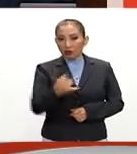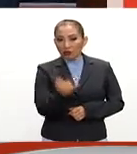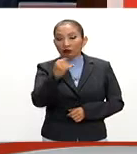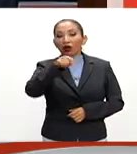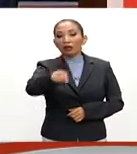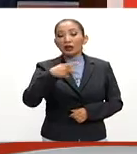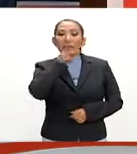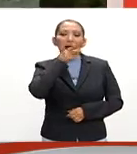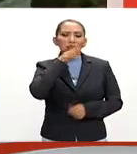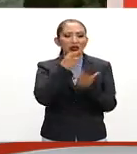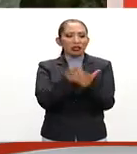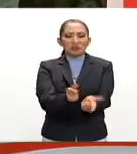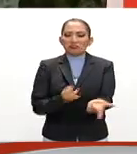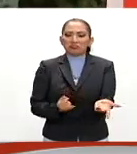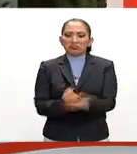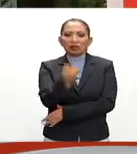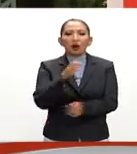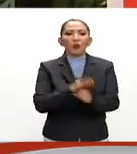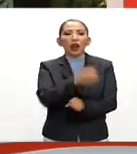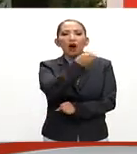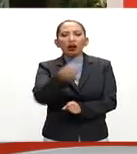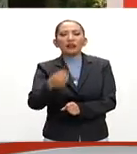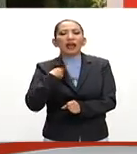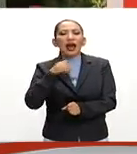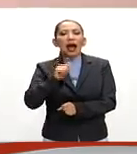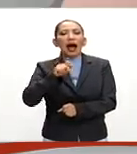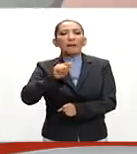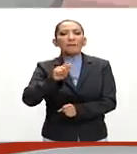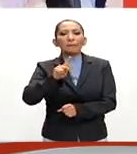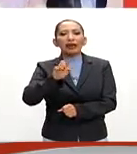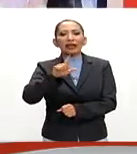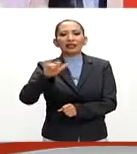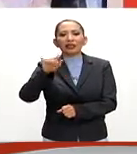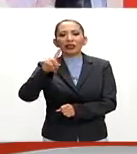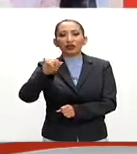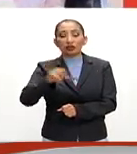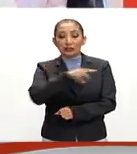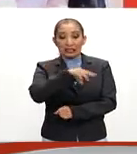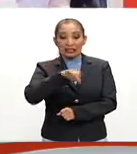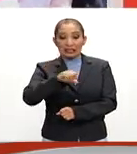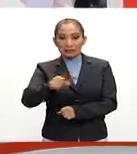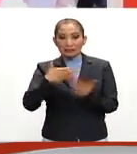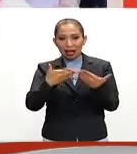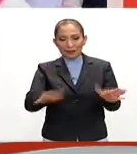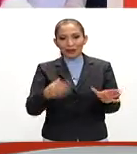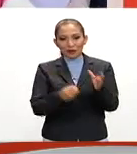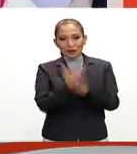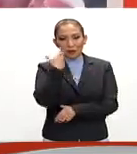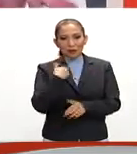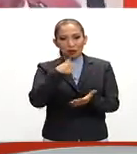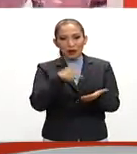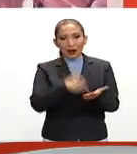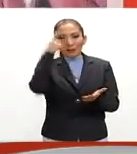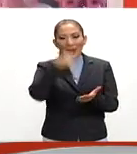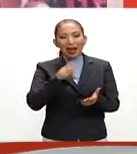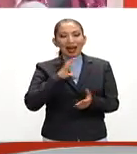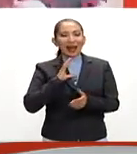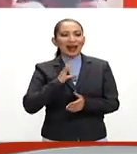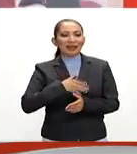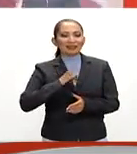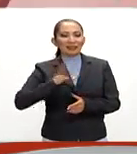que los padres son libres de elegir el orden de los apellidos. El IMSS abre clínica para combatir el cáncer de mama.